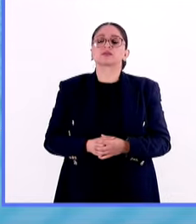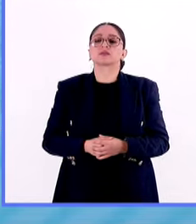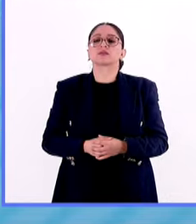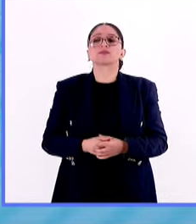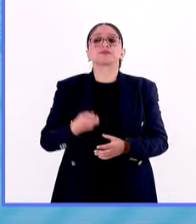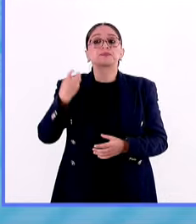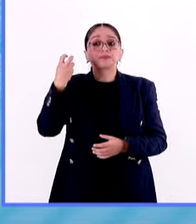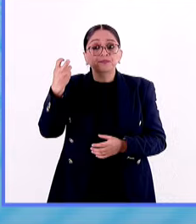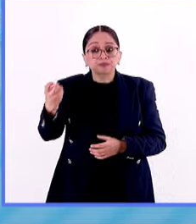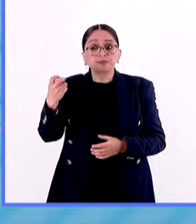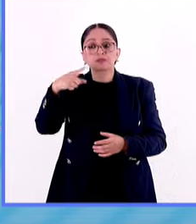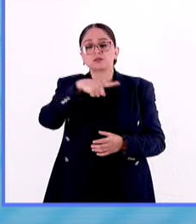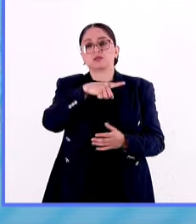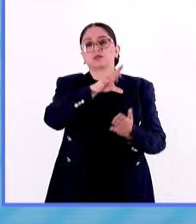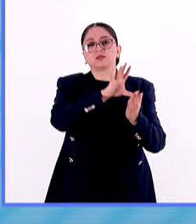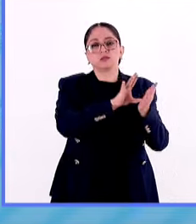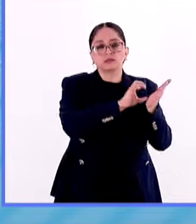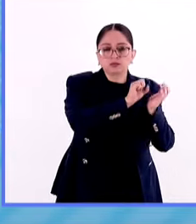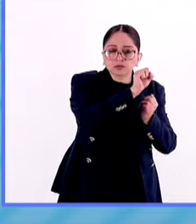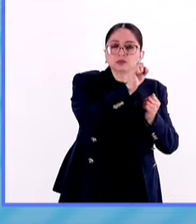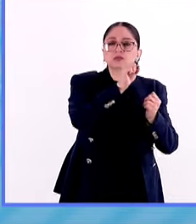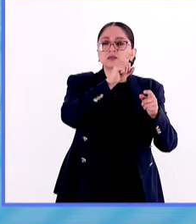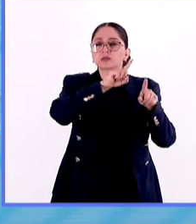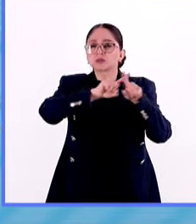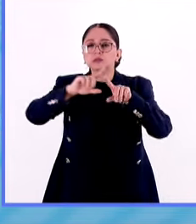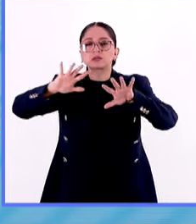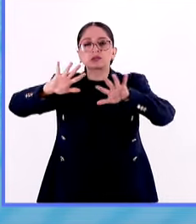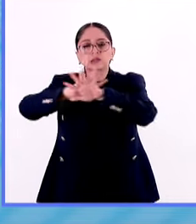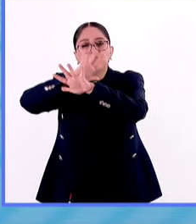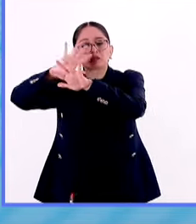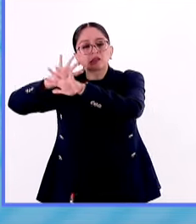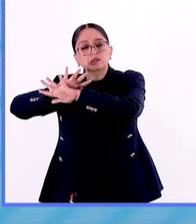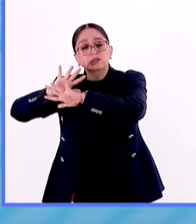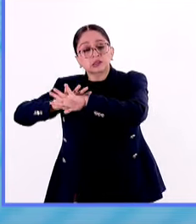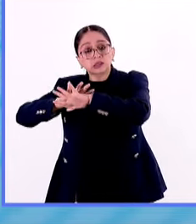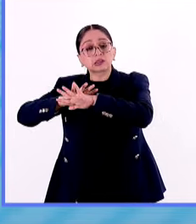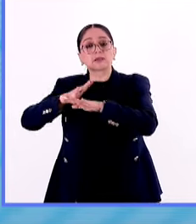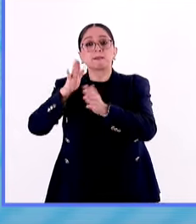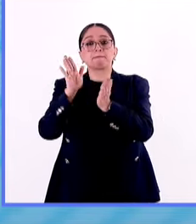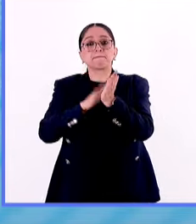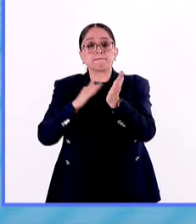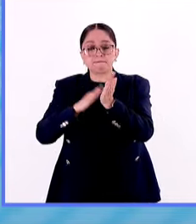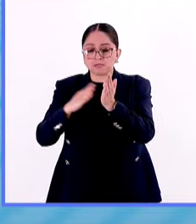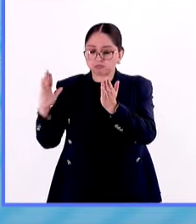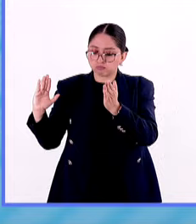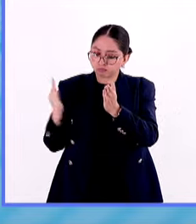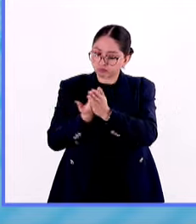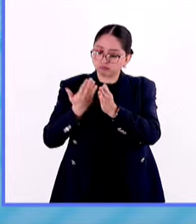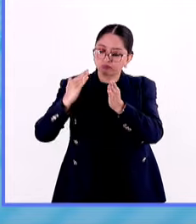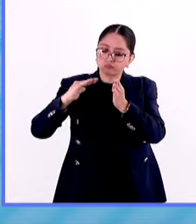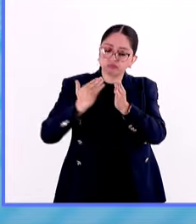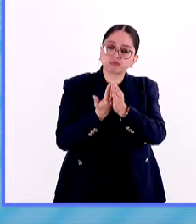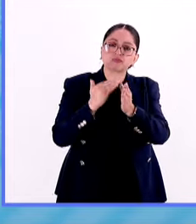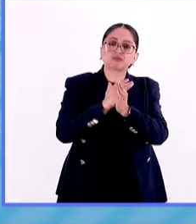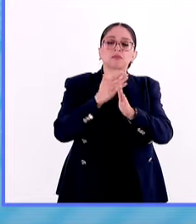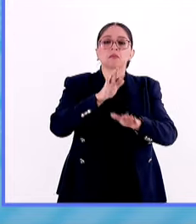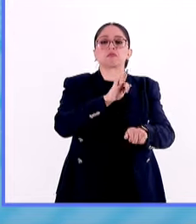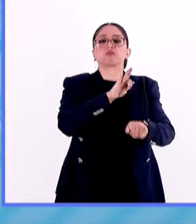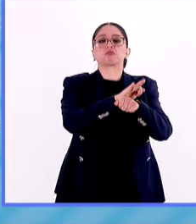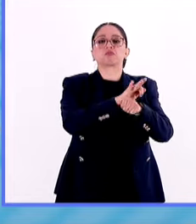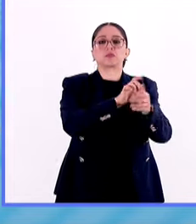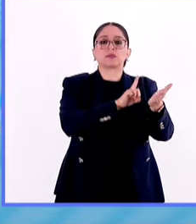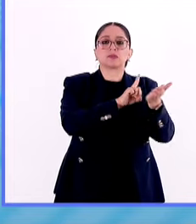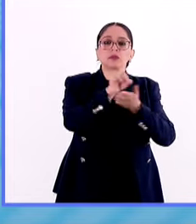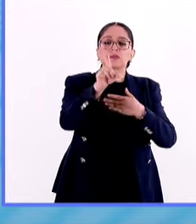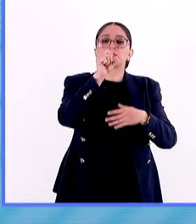proceso de evolución en el que cada documento normativo ha aportado un poco más, sobre todo en materia de derechos, en principios de